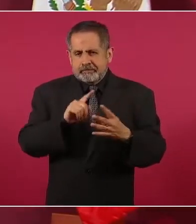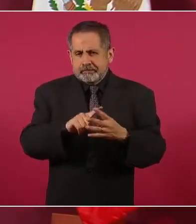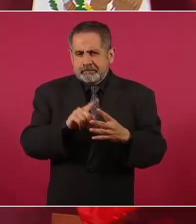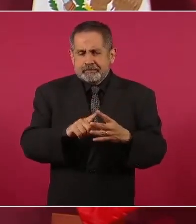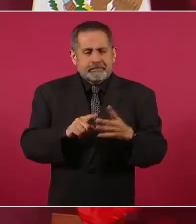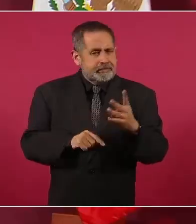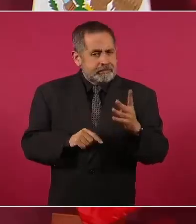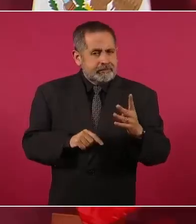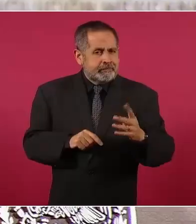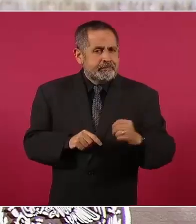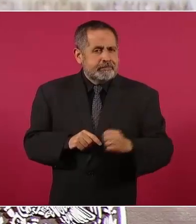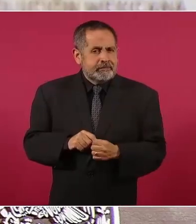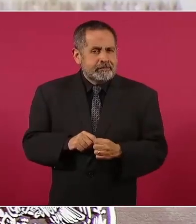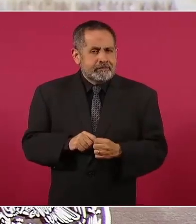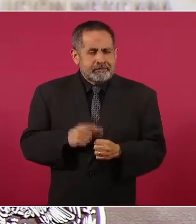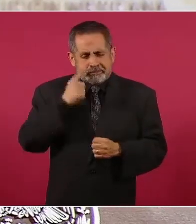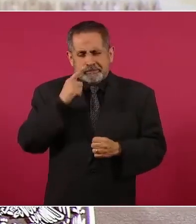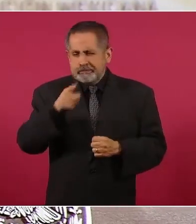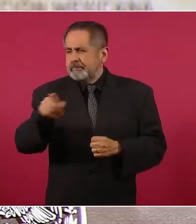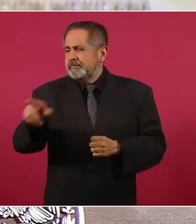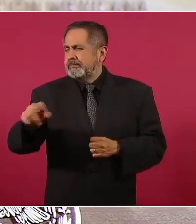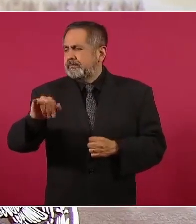a ver Jesús,